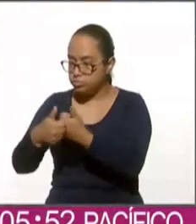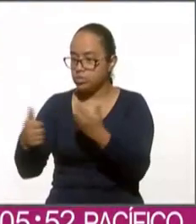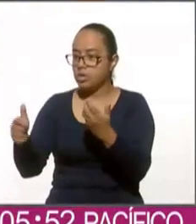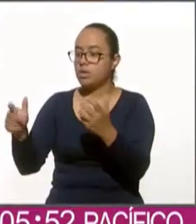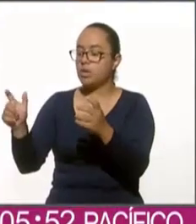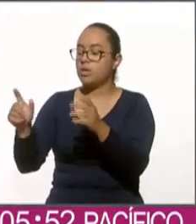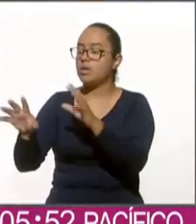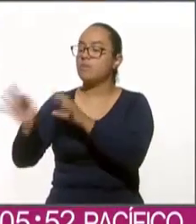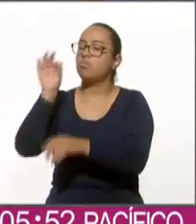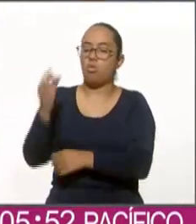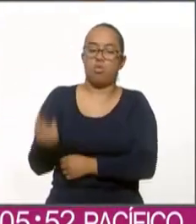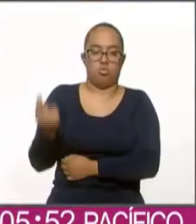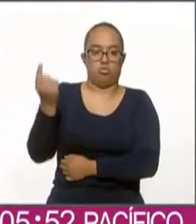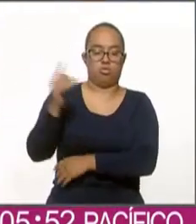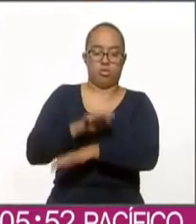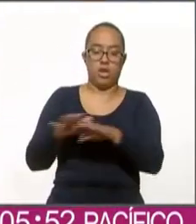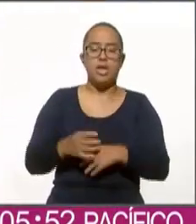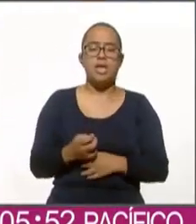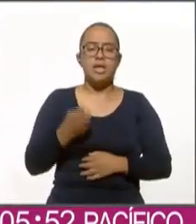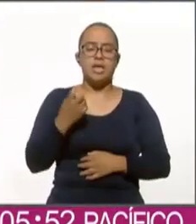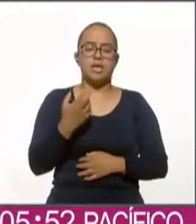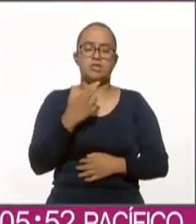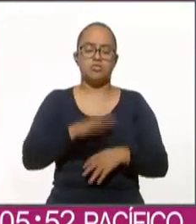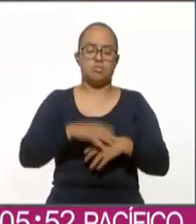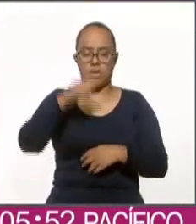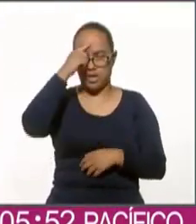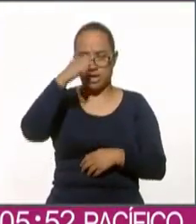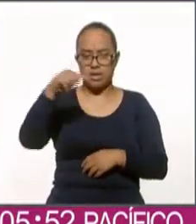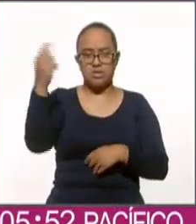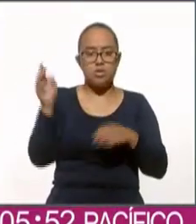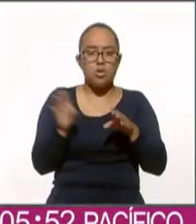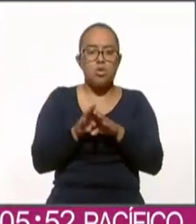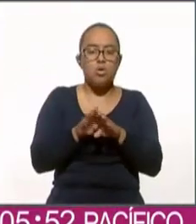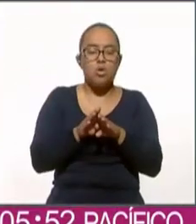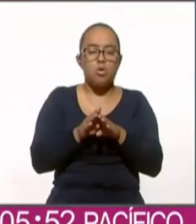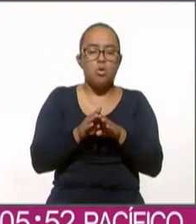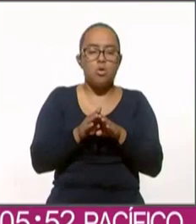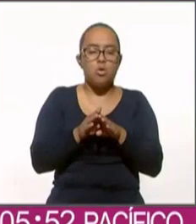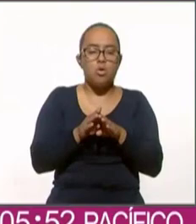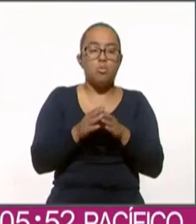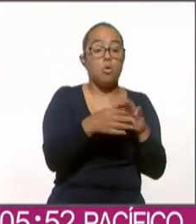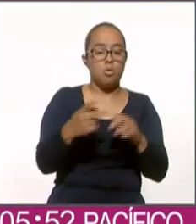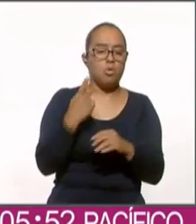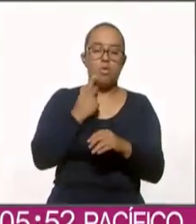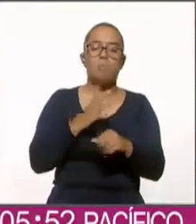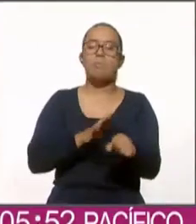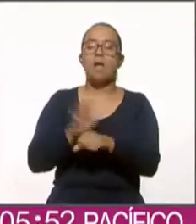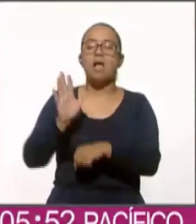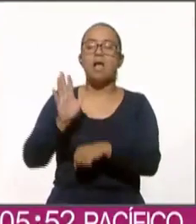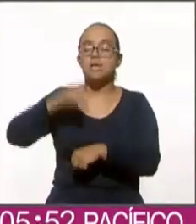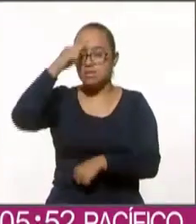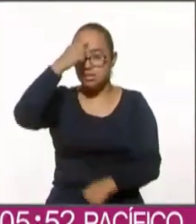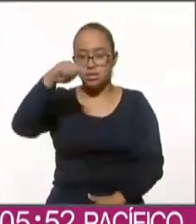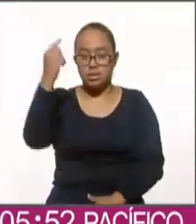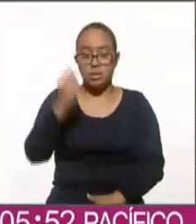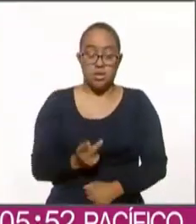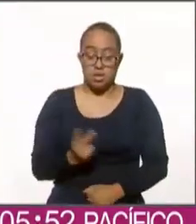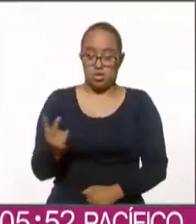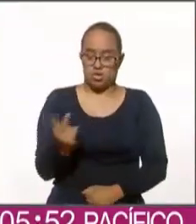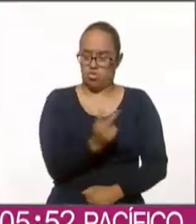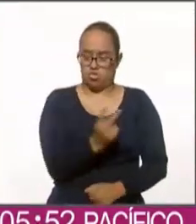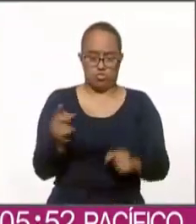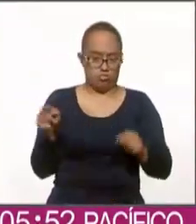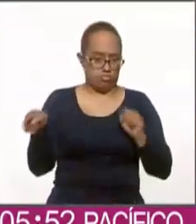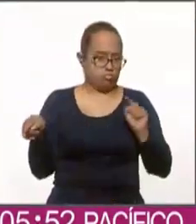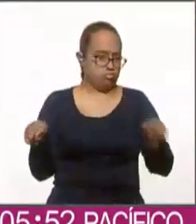método siempre es perfectible y creo que es más fácil que hablemos de metodología más que de argumentos políticos y yo creo que ambos ejercicios fueron